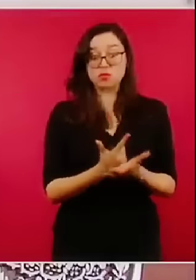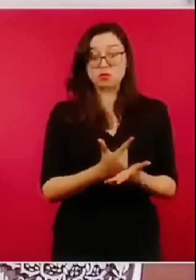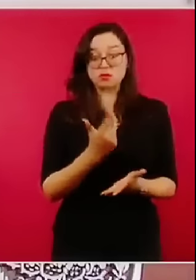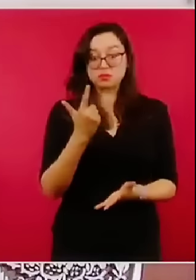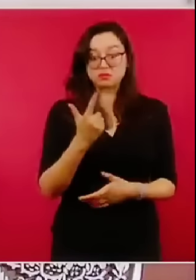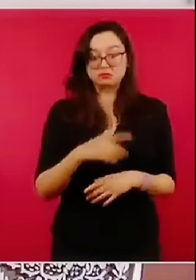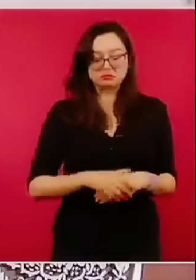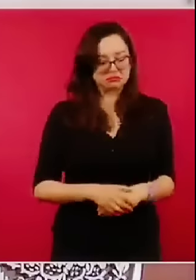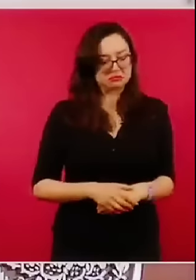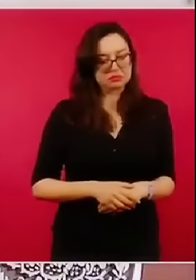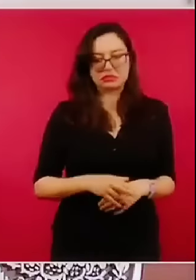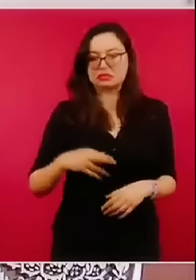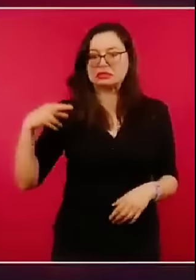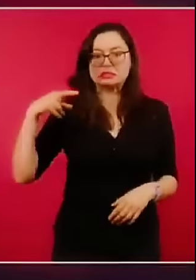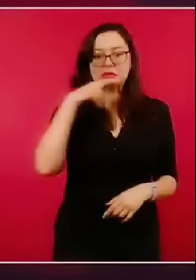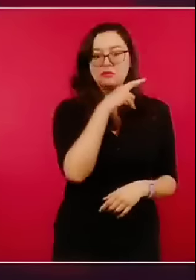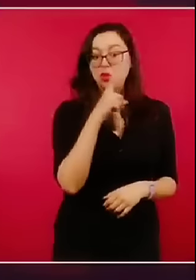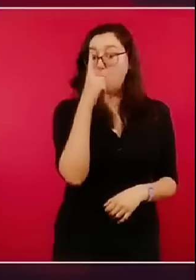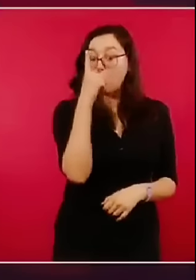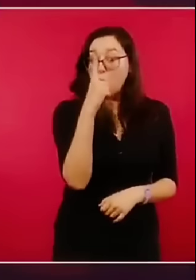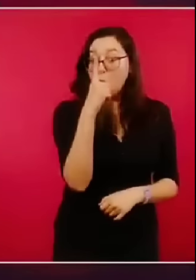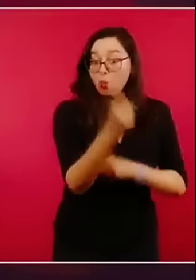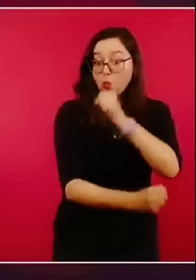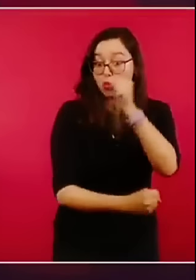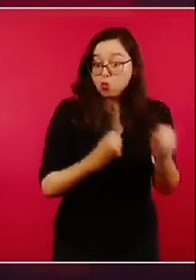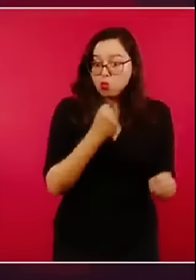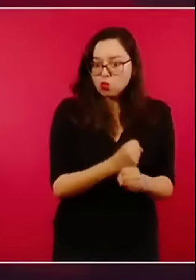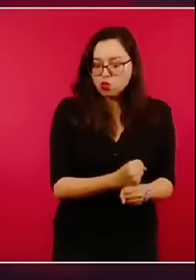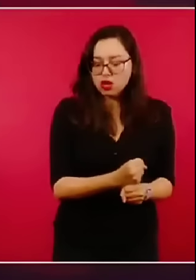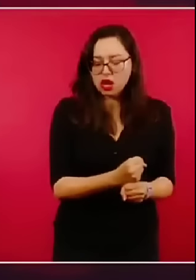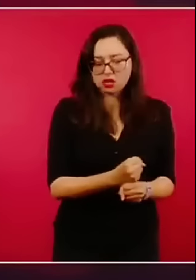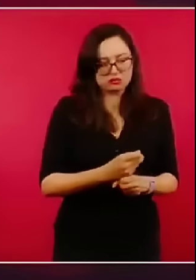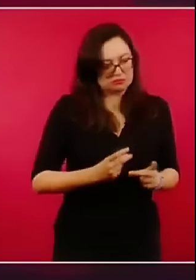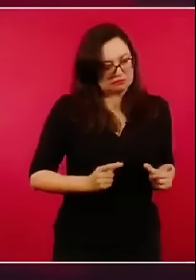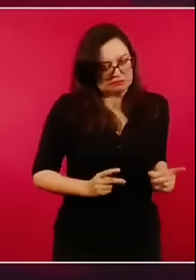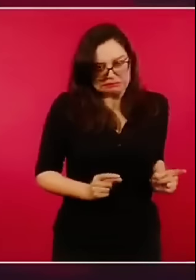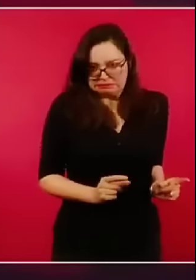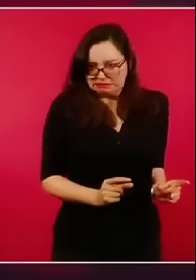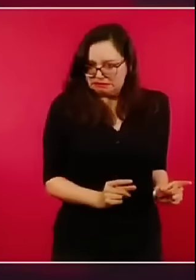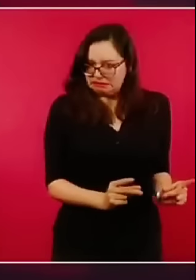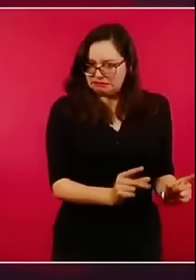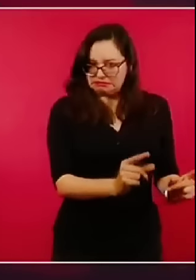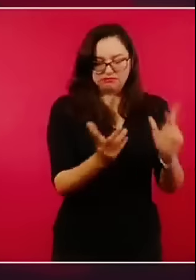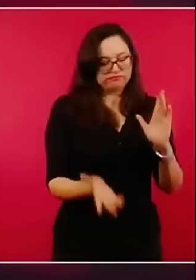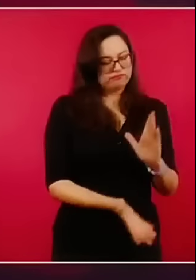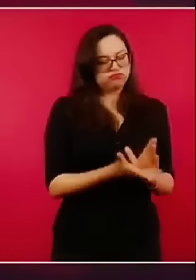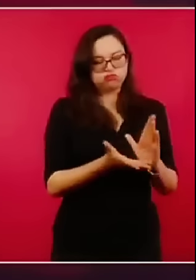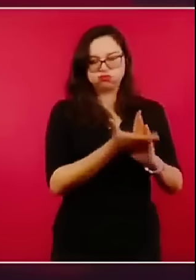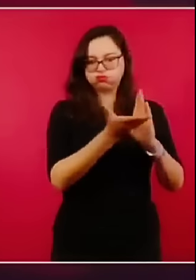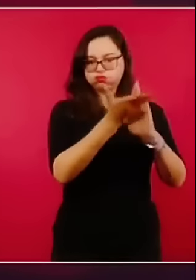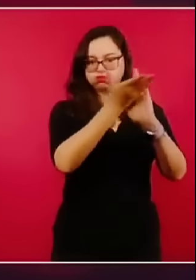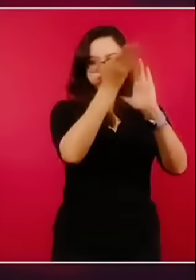Y en un año le dimos